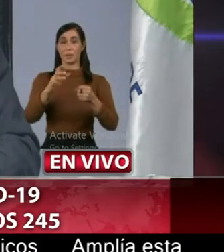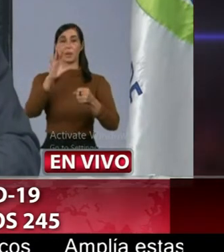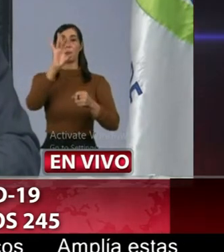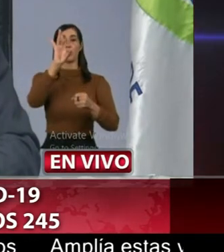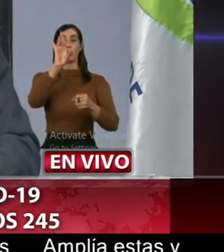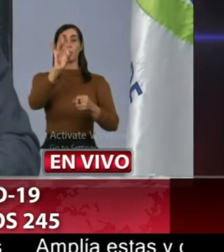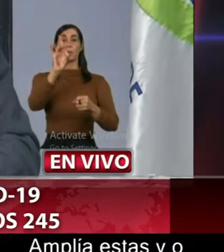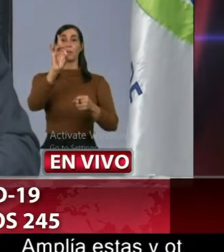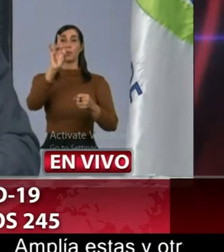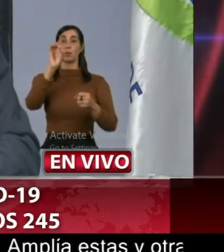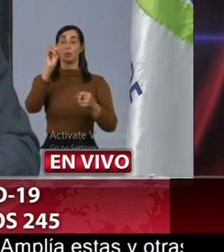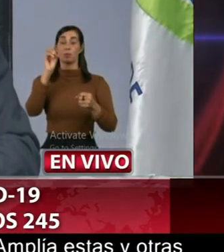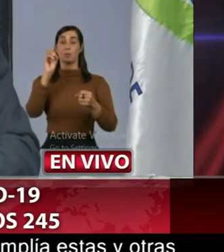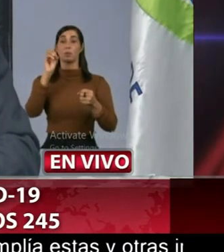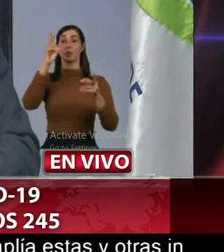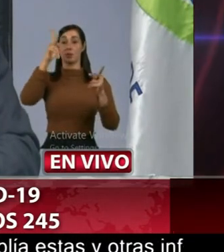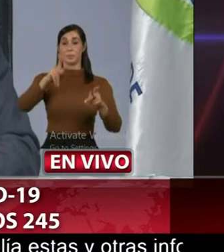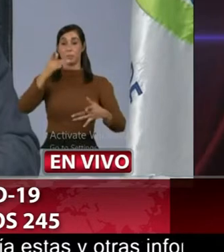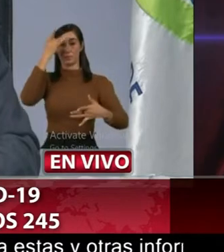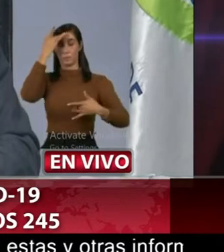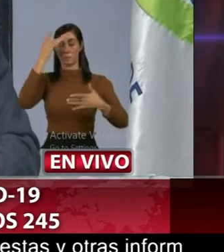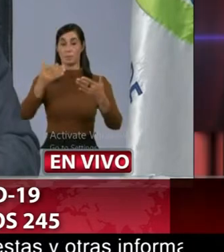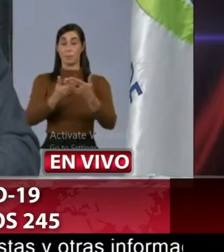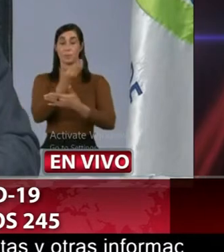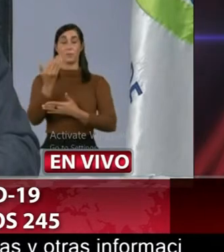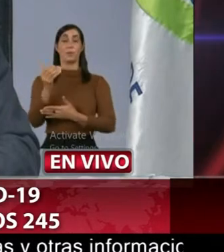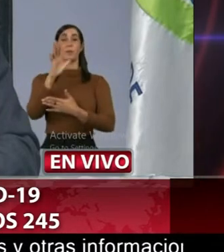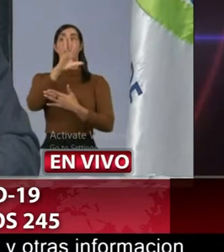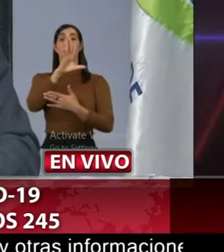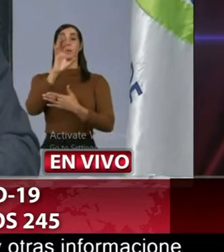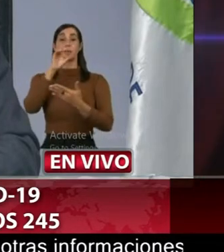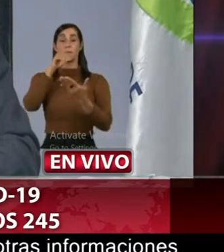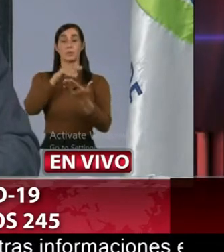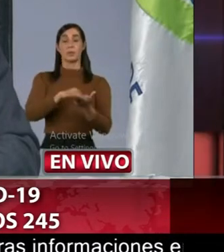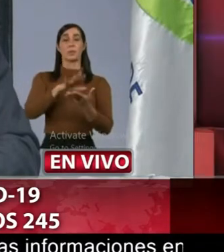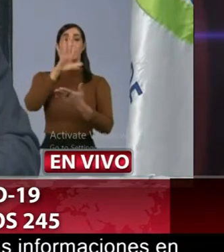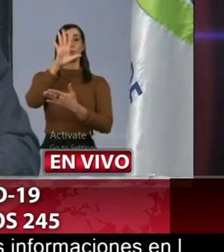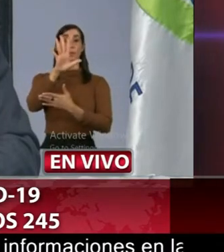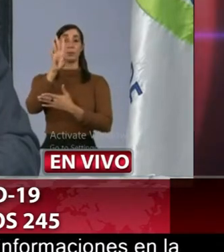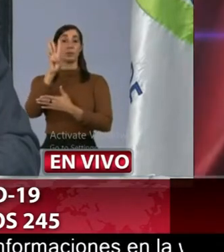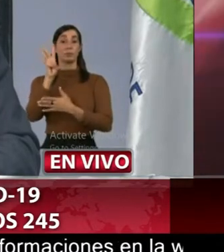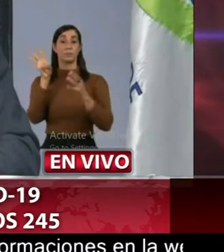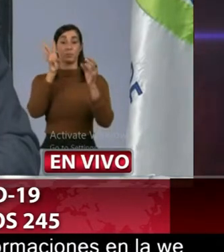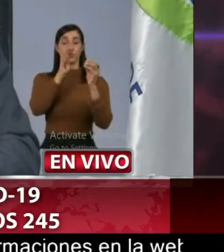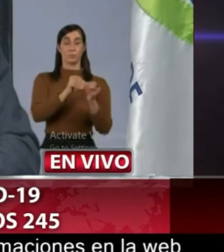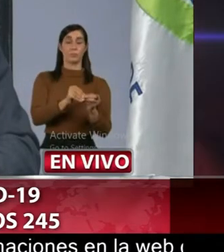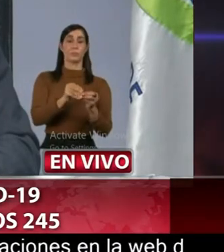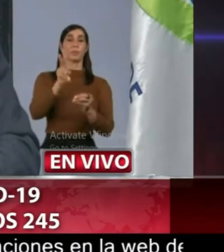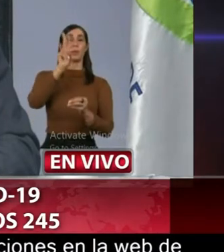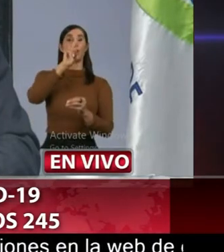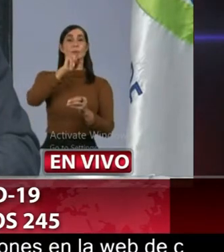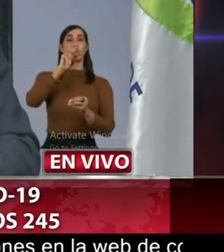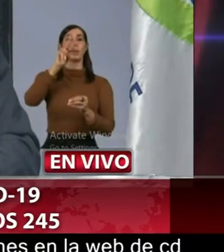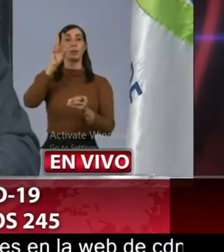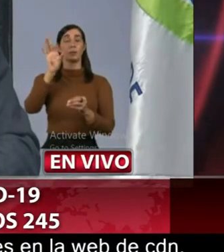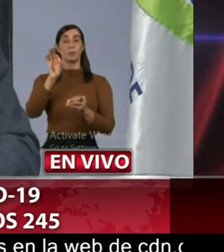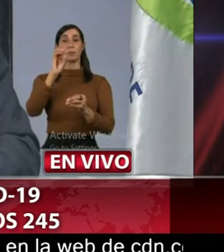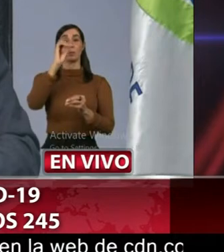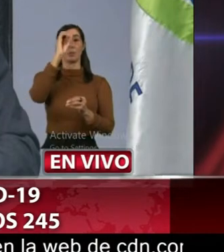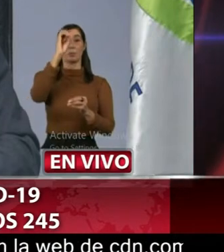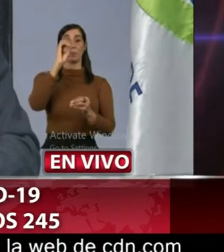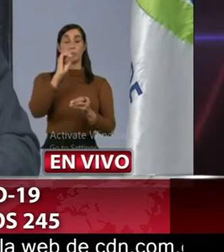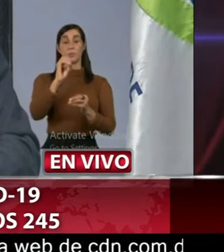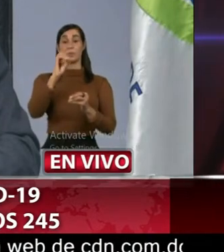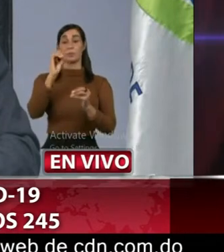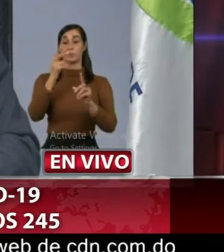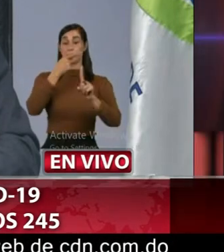de ochenta casos nuevos cinco mil cuarenta y cuatro acumulados veintinueve por ciento la tasa